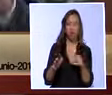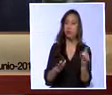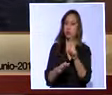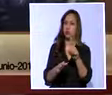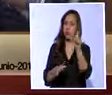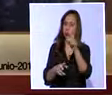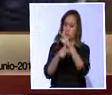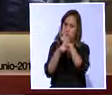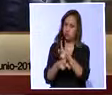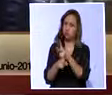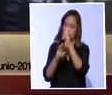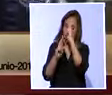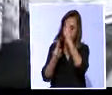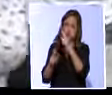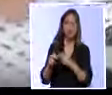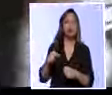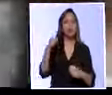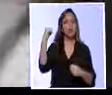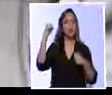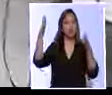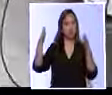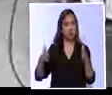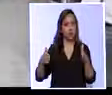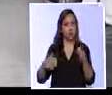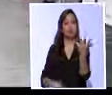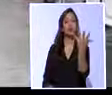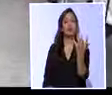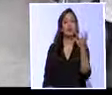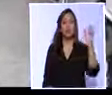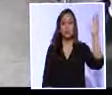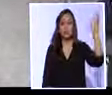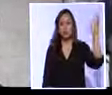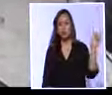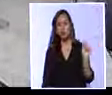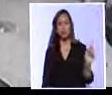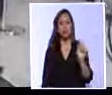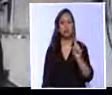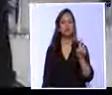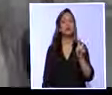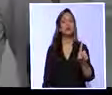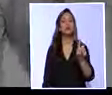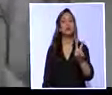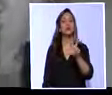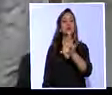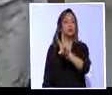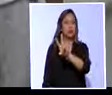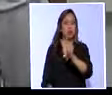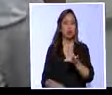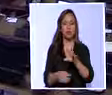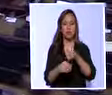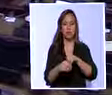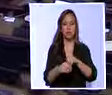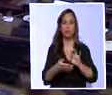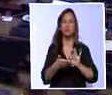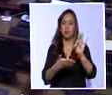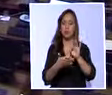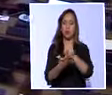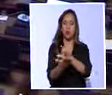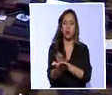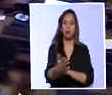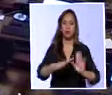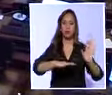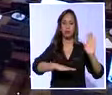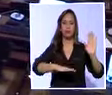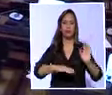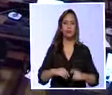humanos al momento de la deportación. Al cabo de 15 intervenciones y con 127 asambleístas presentes, se aprobó el proyecto de resolución. María